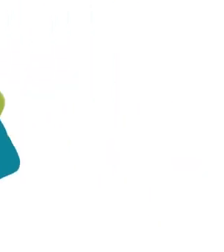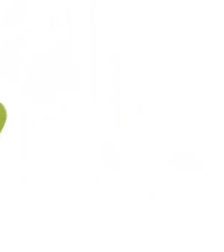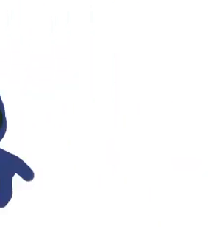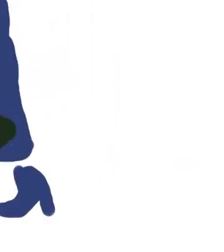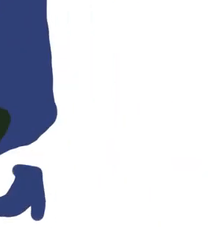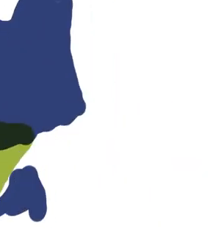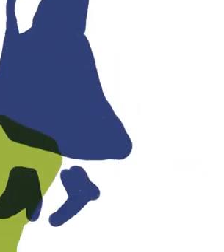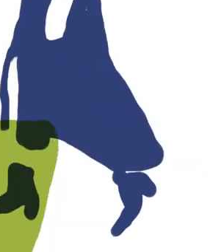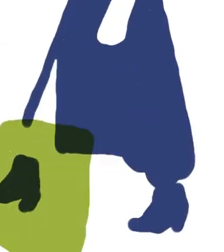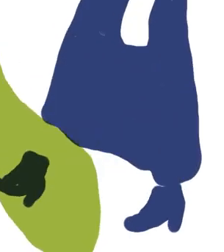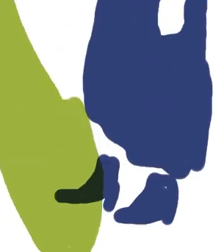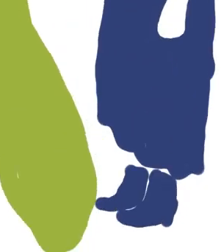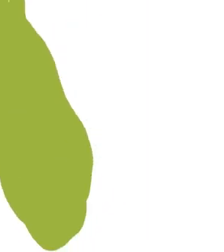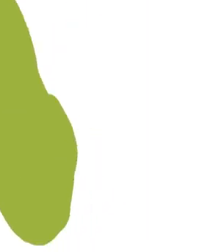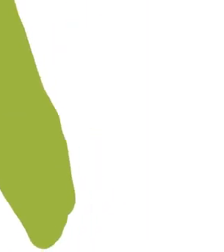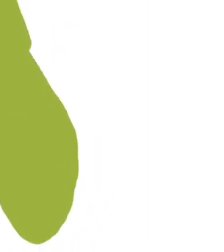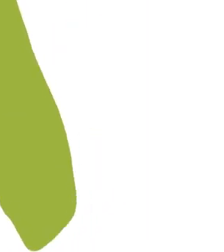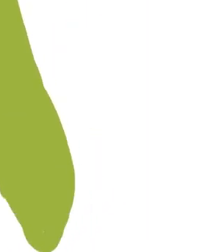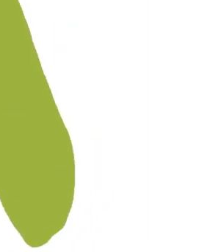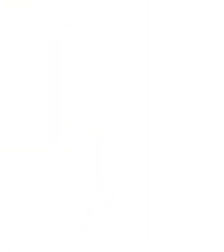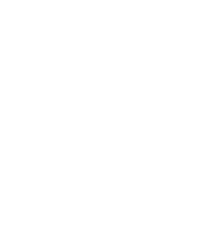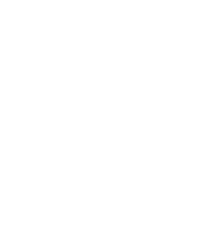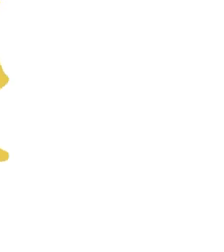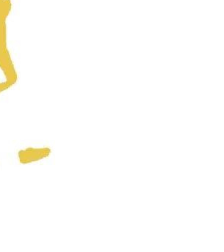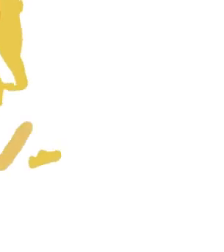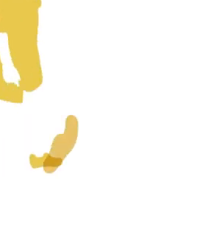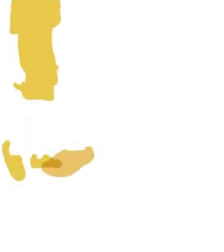que la vida pase que el rodaje